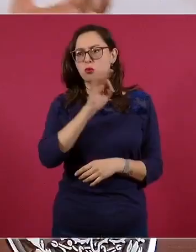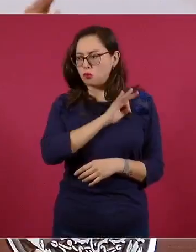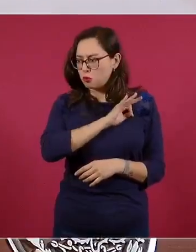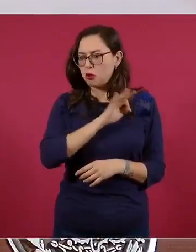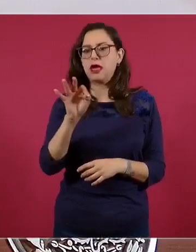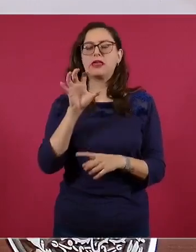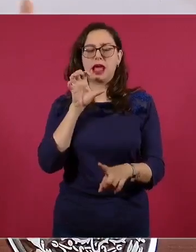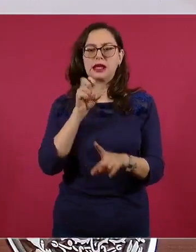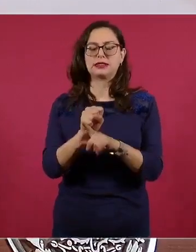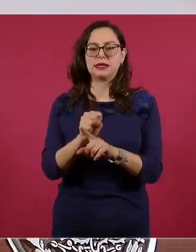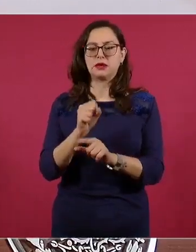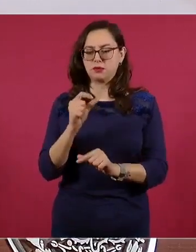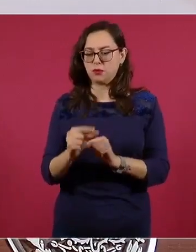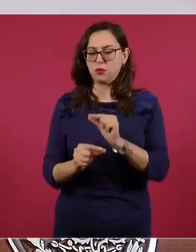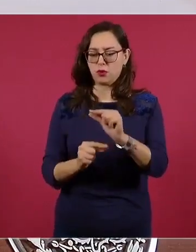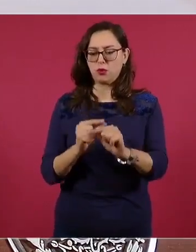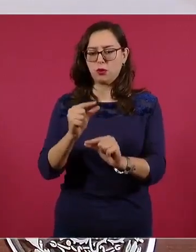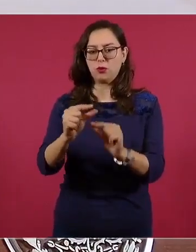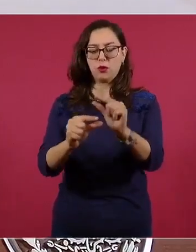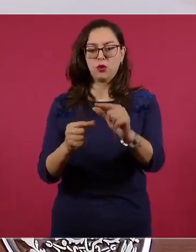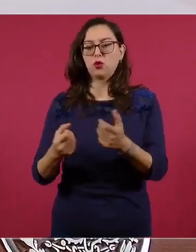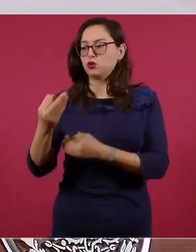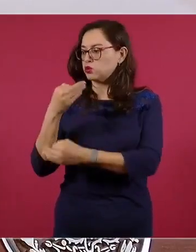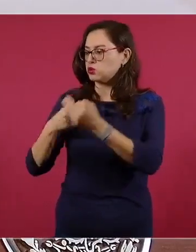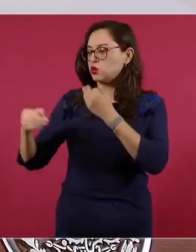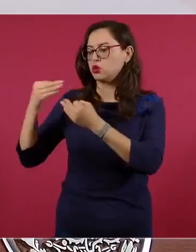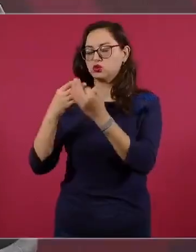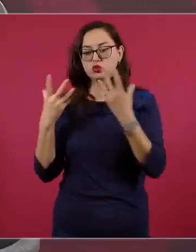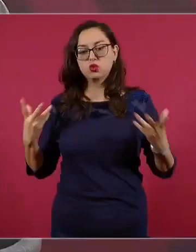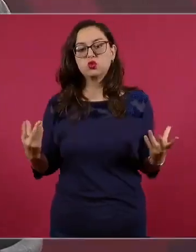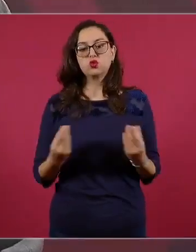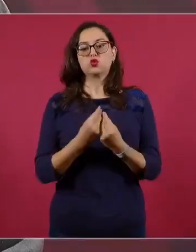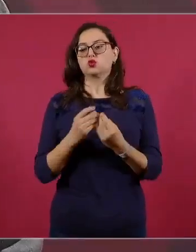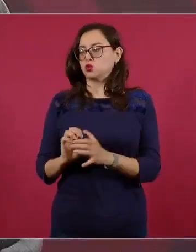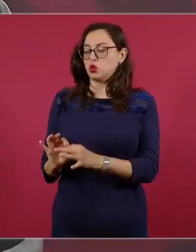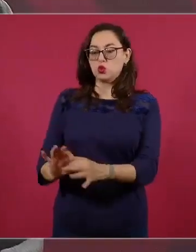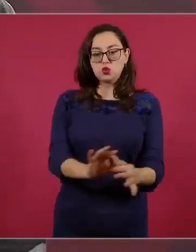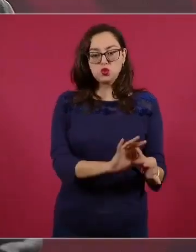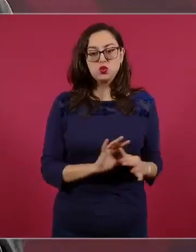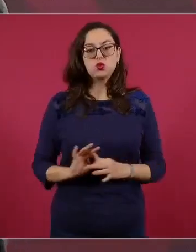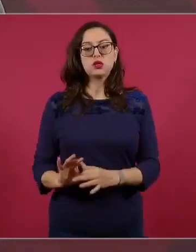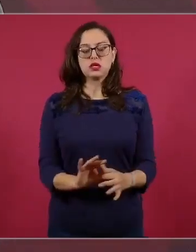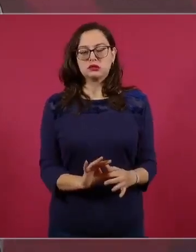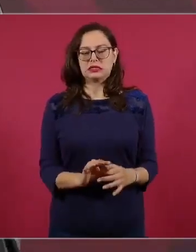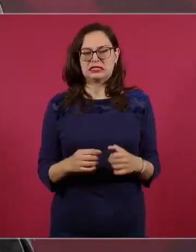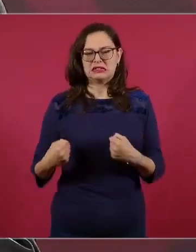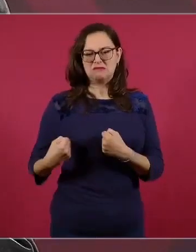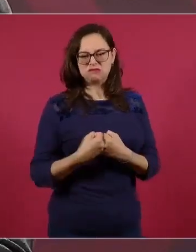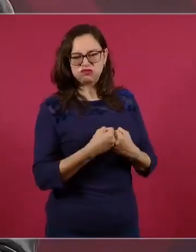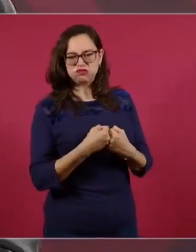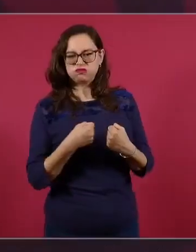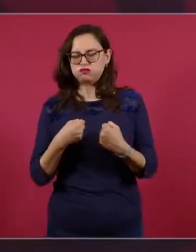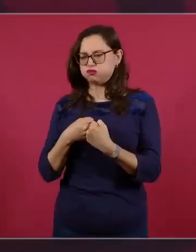nos unamos cada vez más, que no haya confrontaciones,